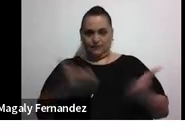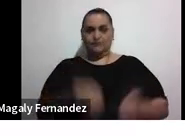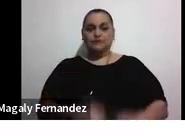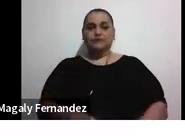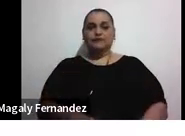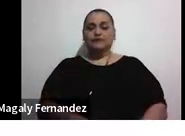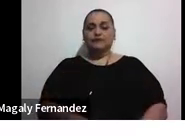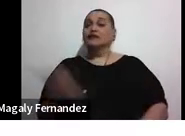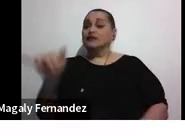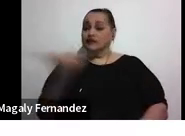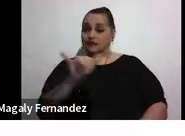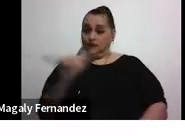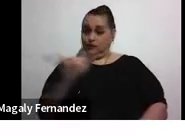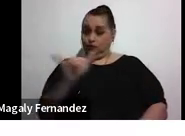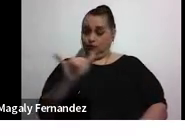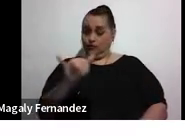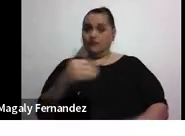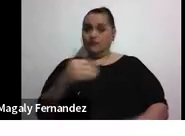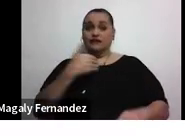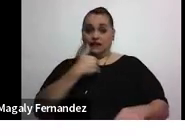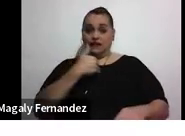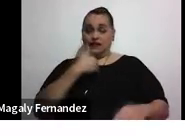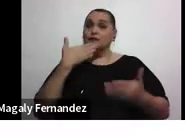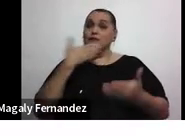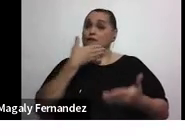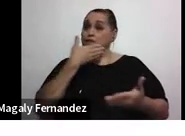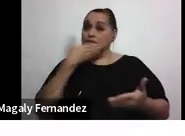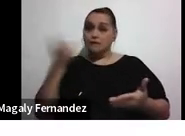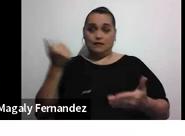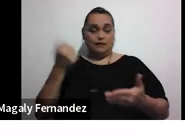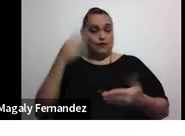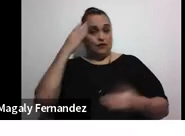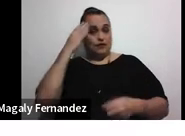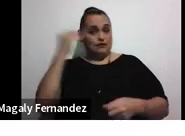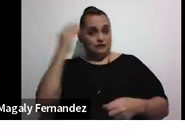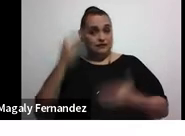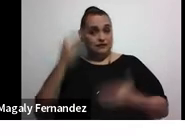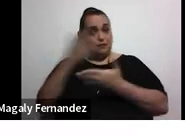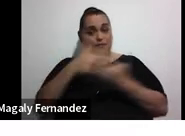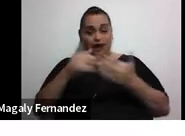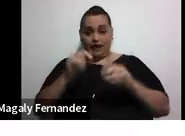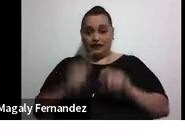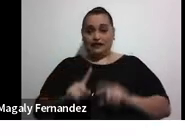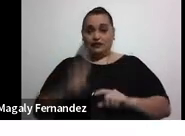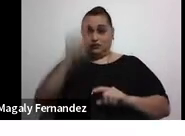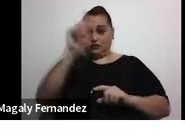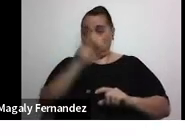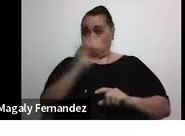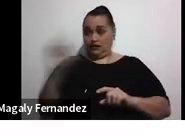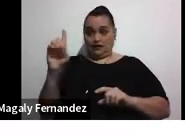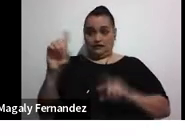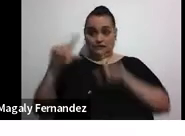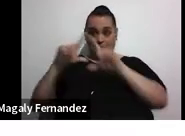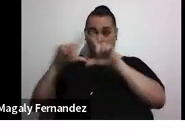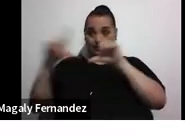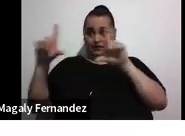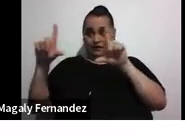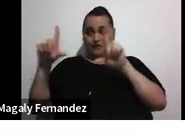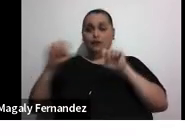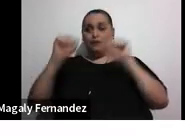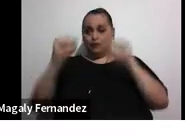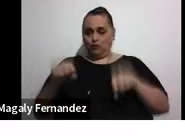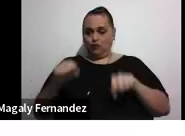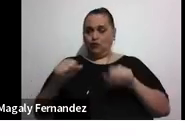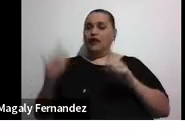Asimismo, para tener una mejor experiencia en la parte superior derecha de la pantalla pueden activar